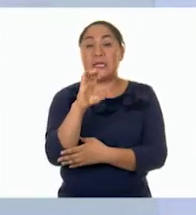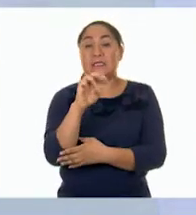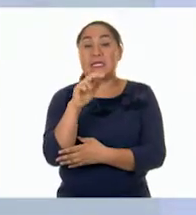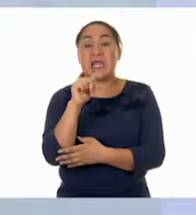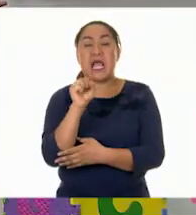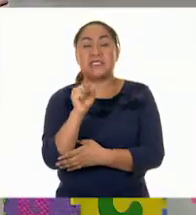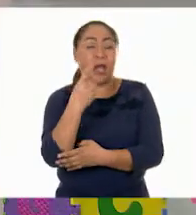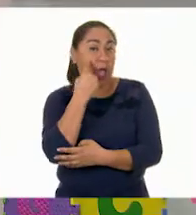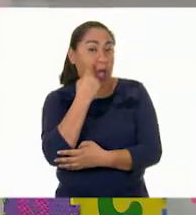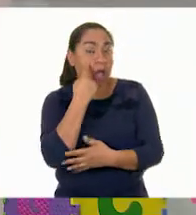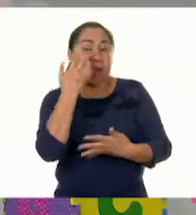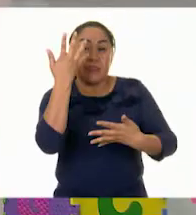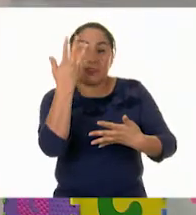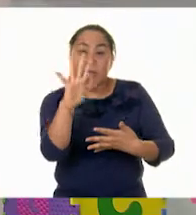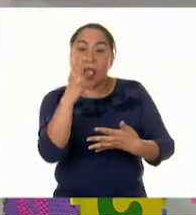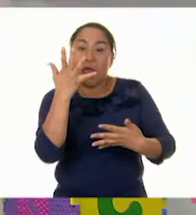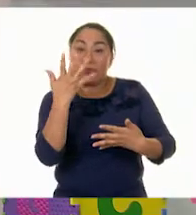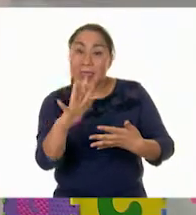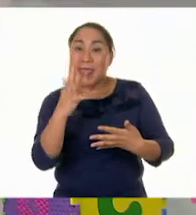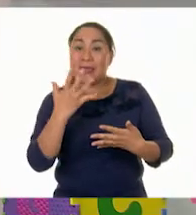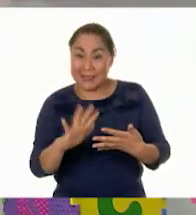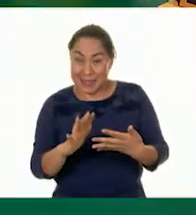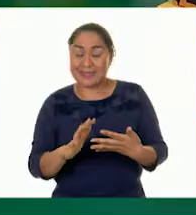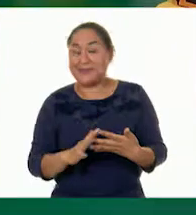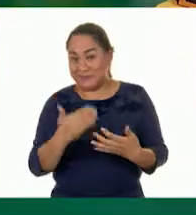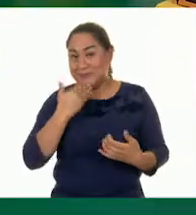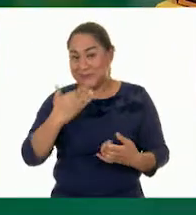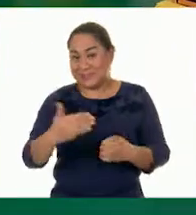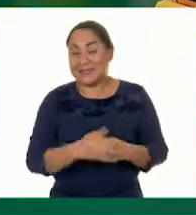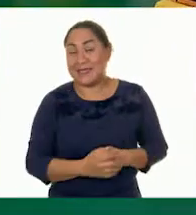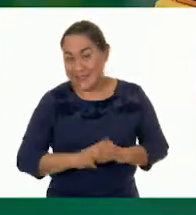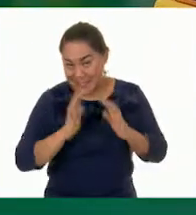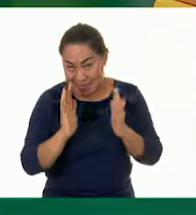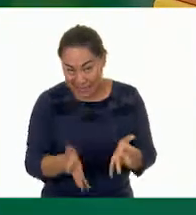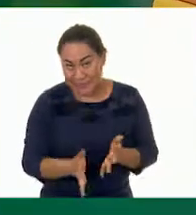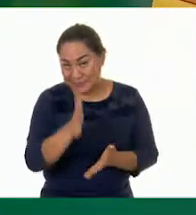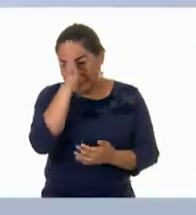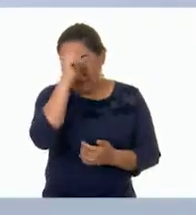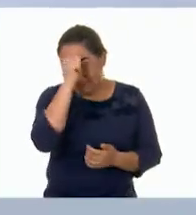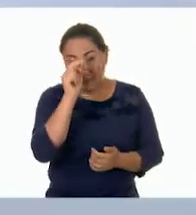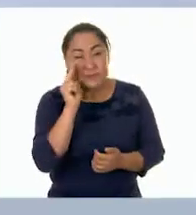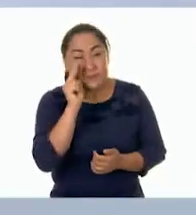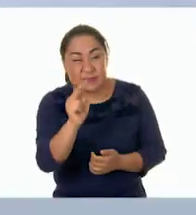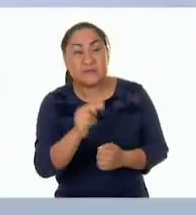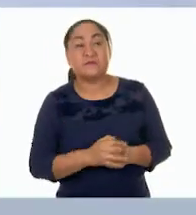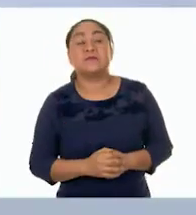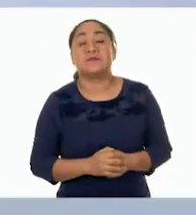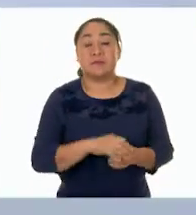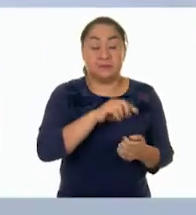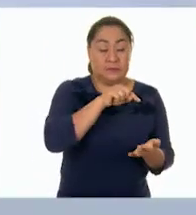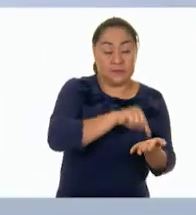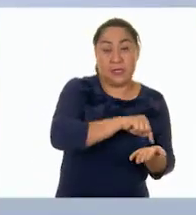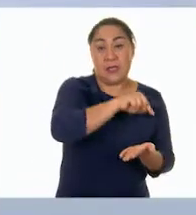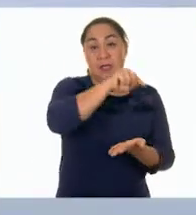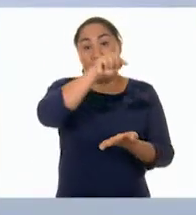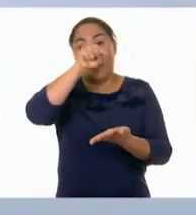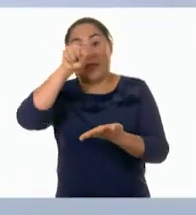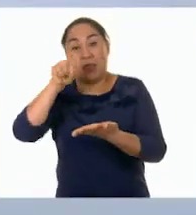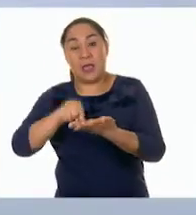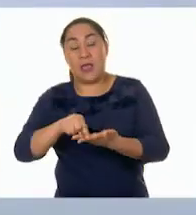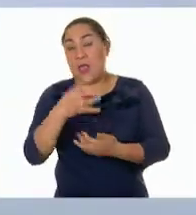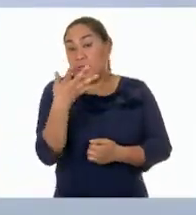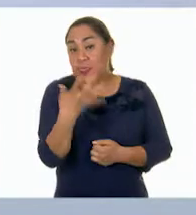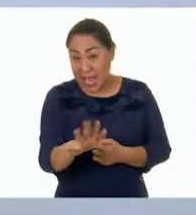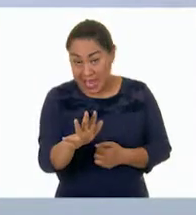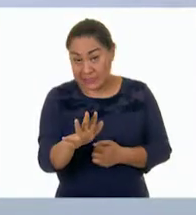niñas y niños, 10 unidades. Muy bien. Así es. Entonces, ya dimos el salto de 10. De 10. Nos falta dar el